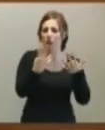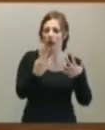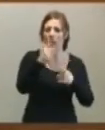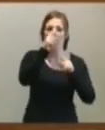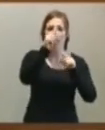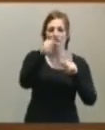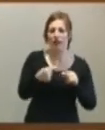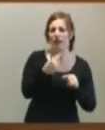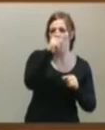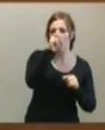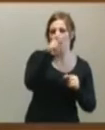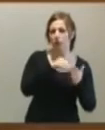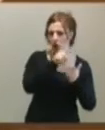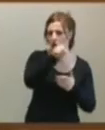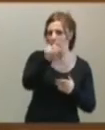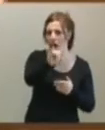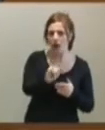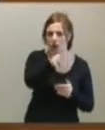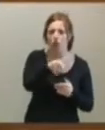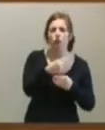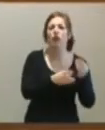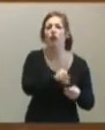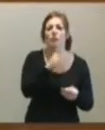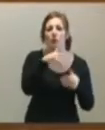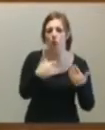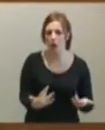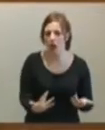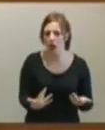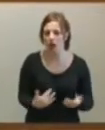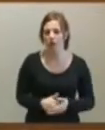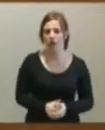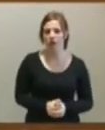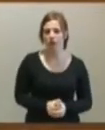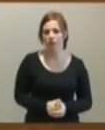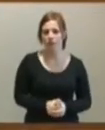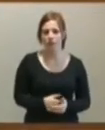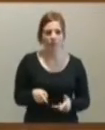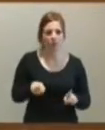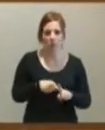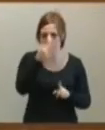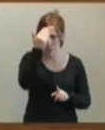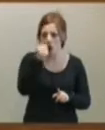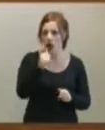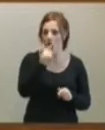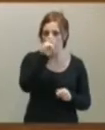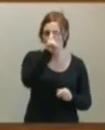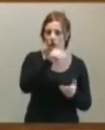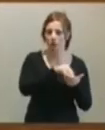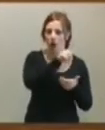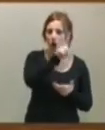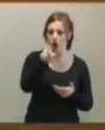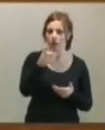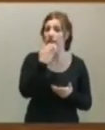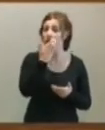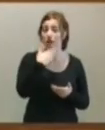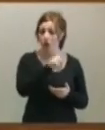lo dice? ¿Por qué no usa esas cifras? ¿Por qué no dice que son 589 actuaciones? Está en la memoria el 2011. Si no lo conoce, debería de